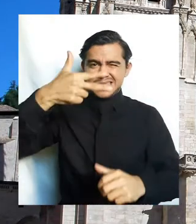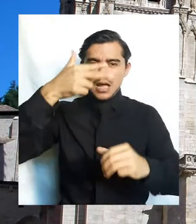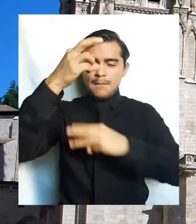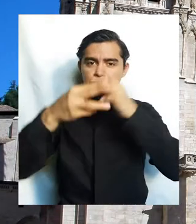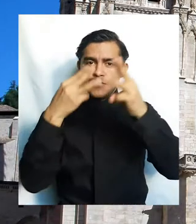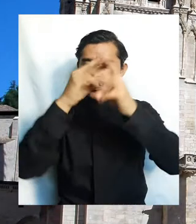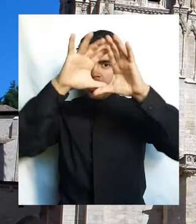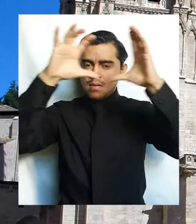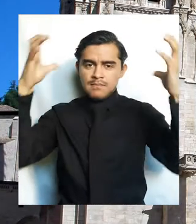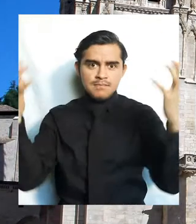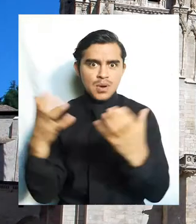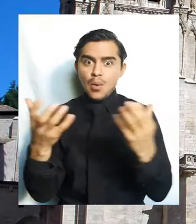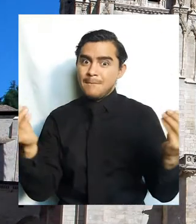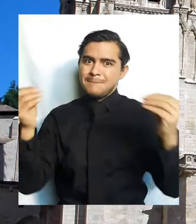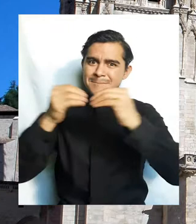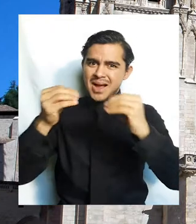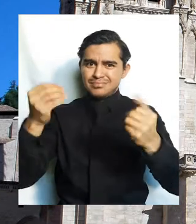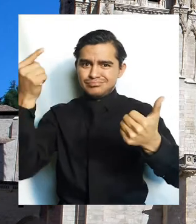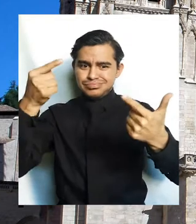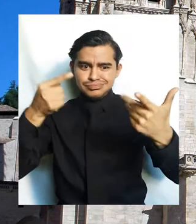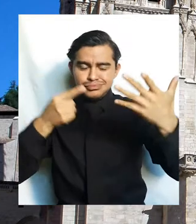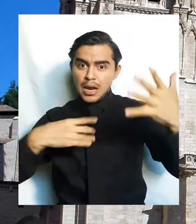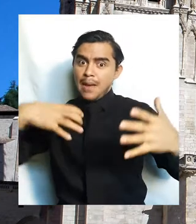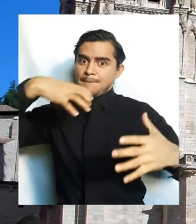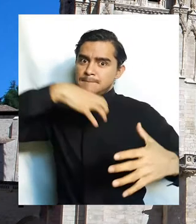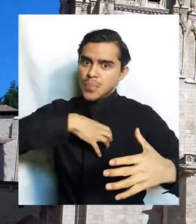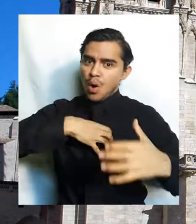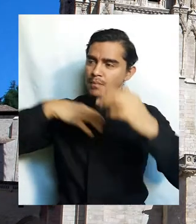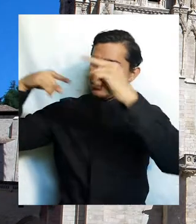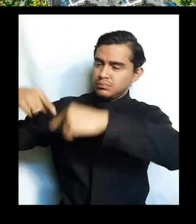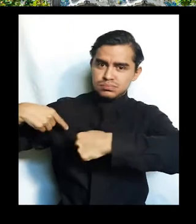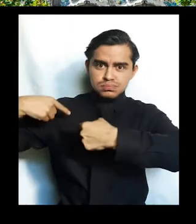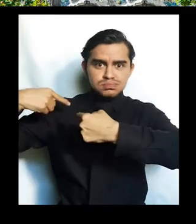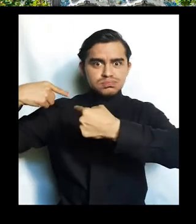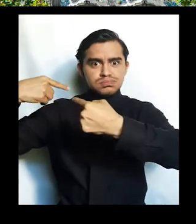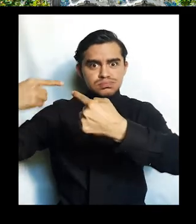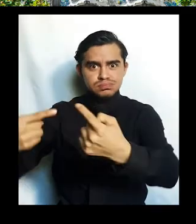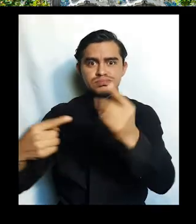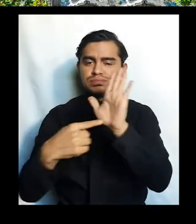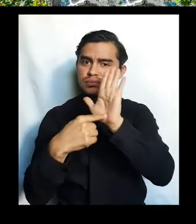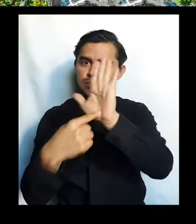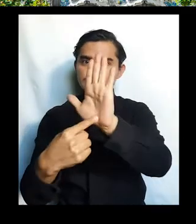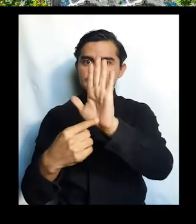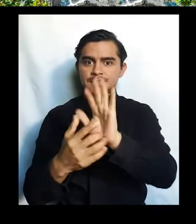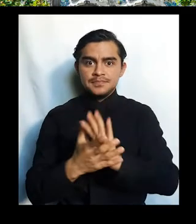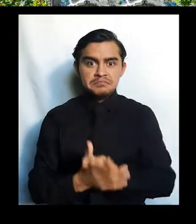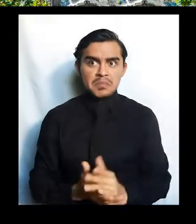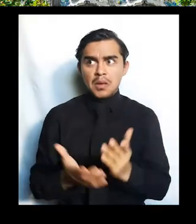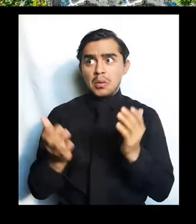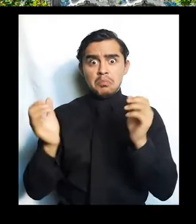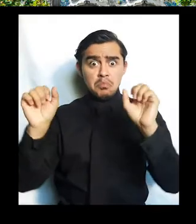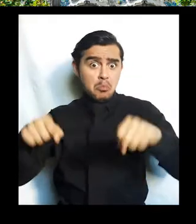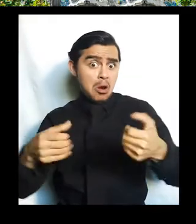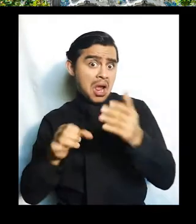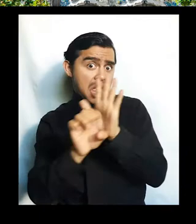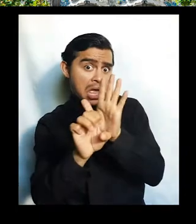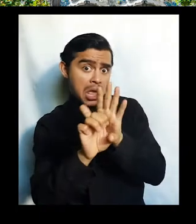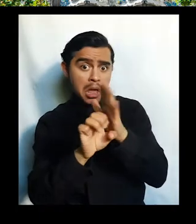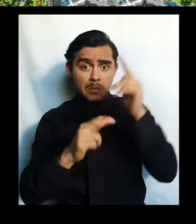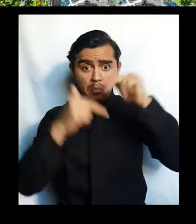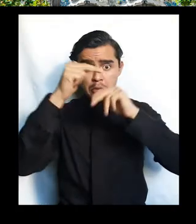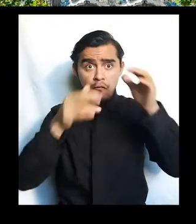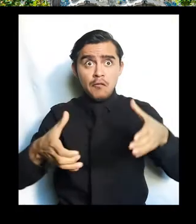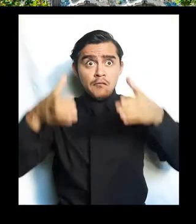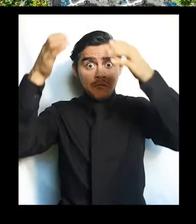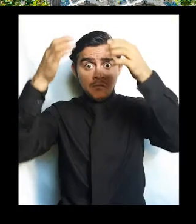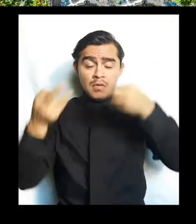patrimonios para la humanidad. Un patrimonio de la humanidad es algo representativo de un país, puede ser una edificación, un río